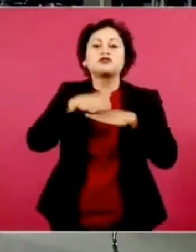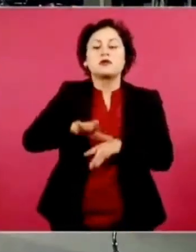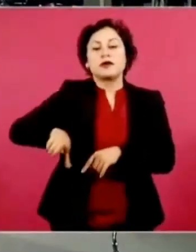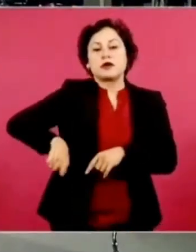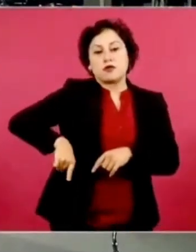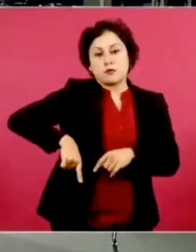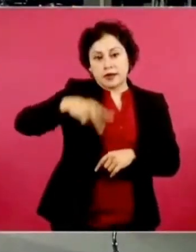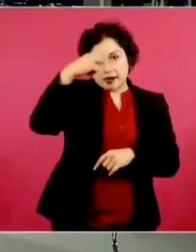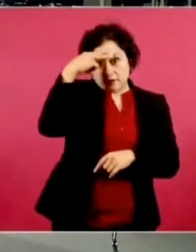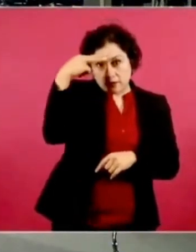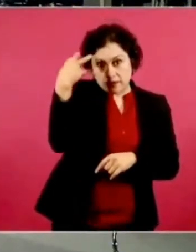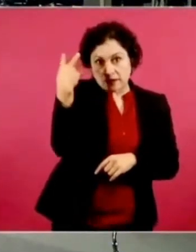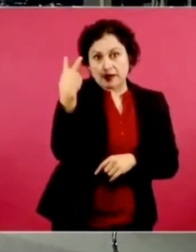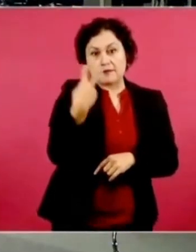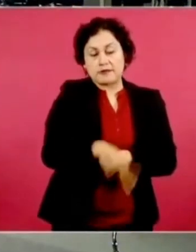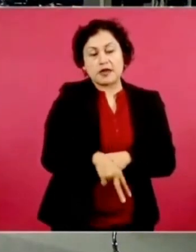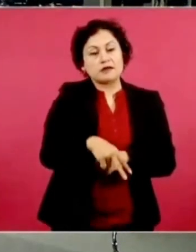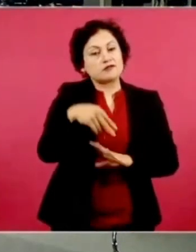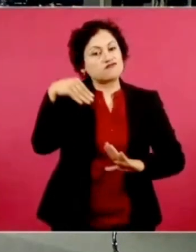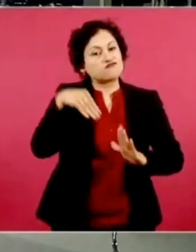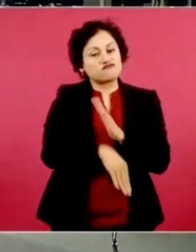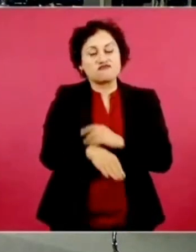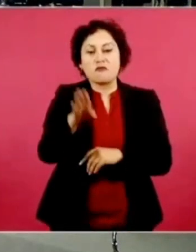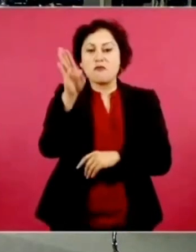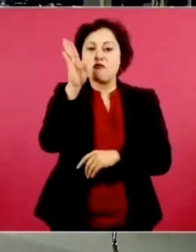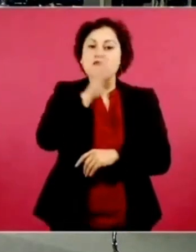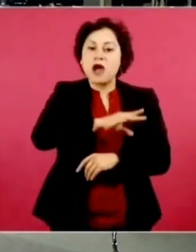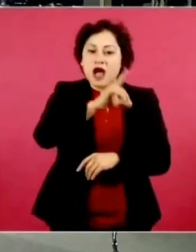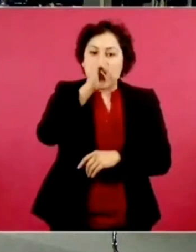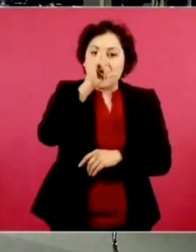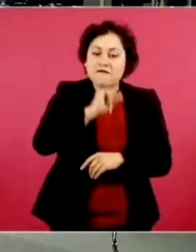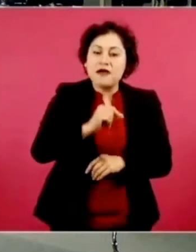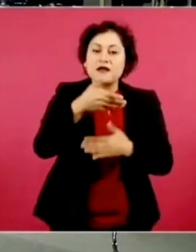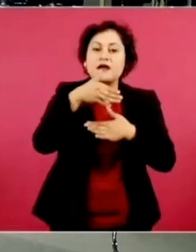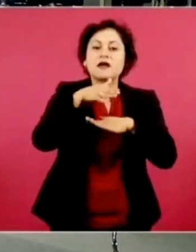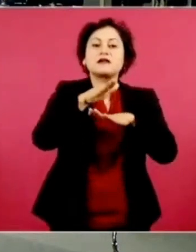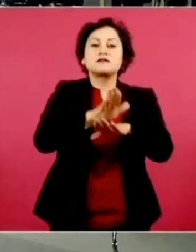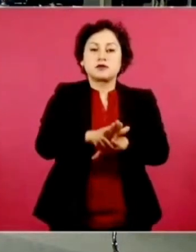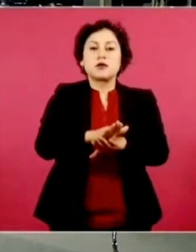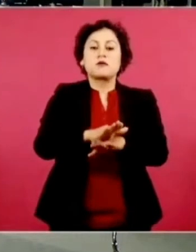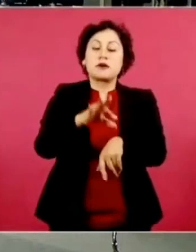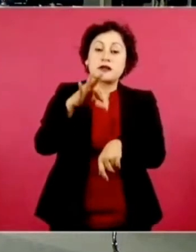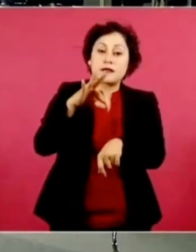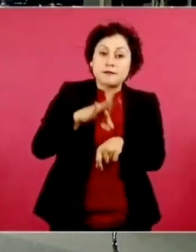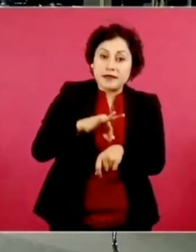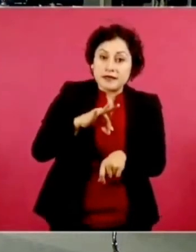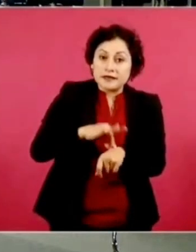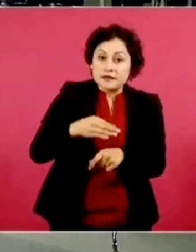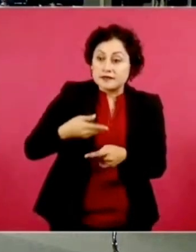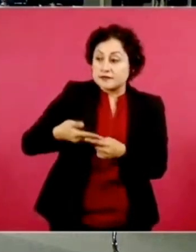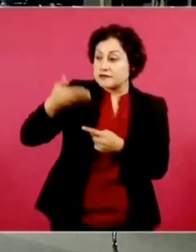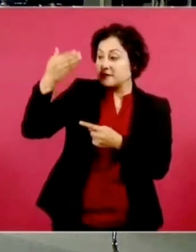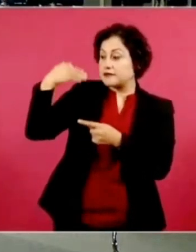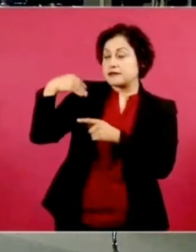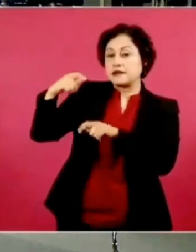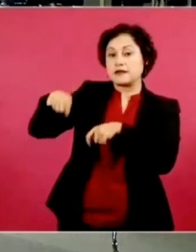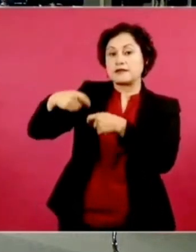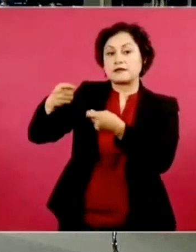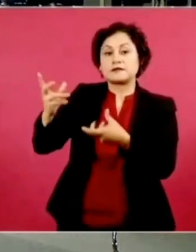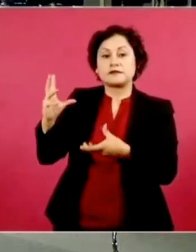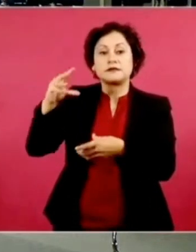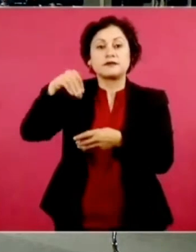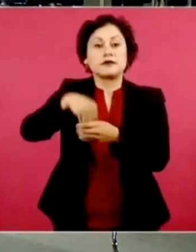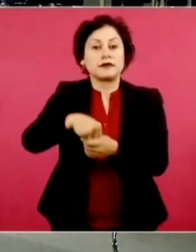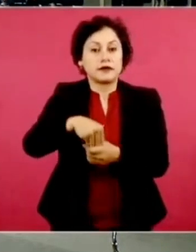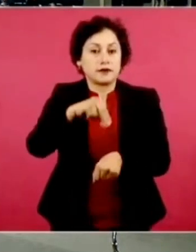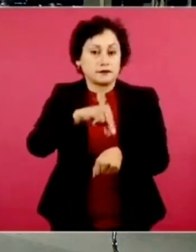compromiso por incluir en las políticas públicas los conocimientos de la medicina tradicional indígena. Dicho estudio, por